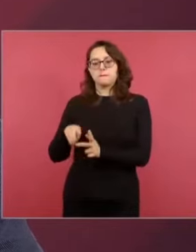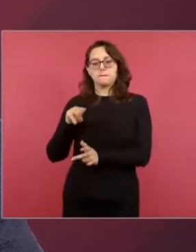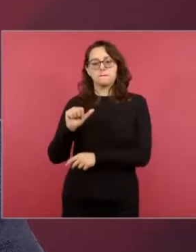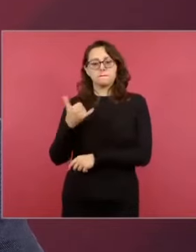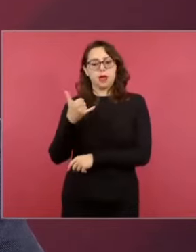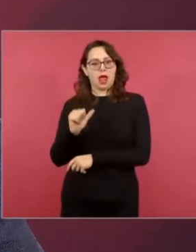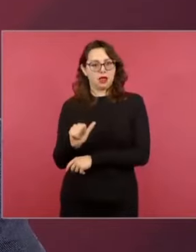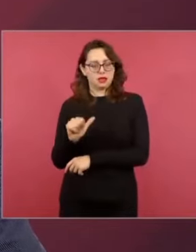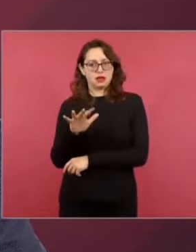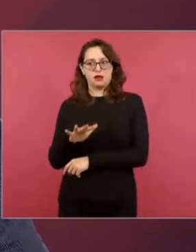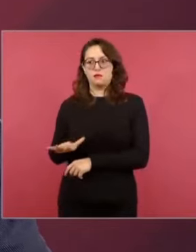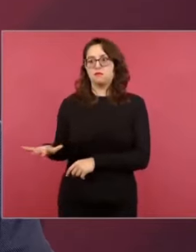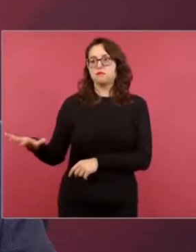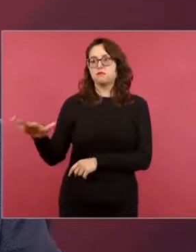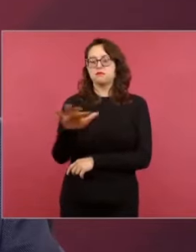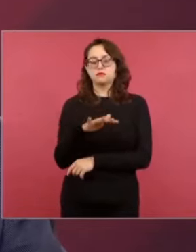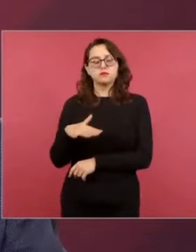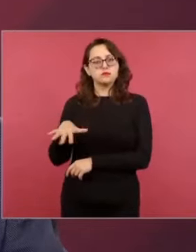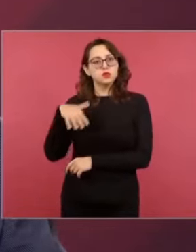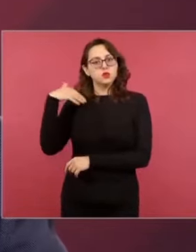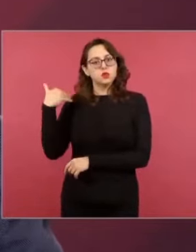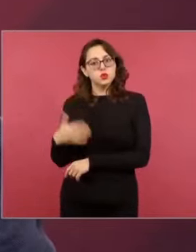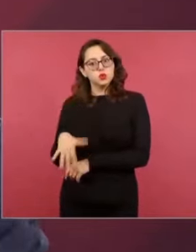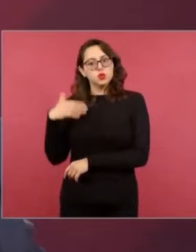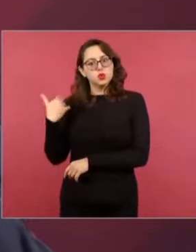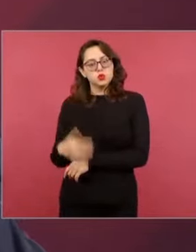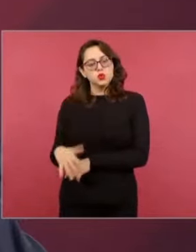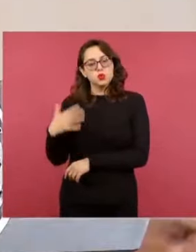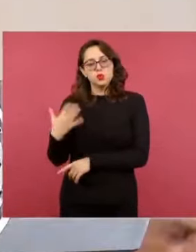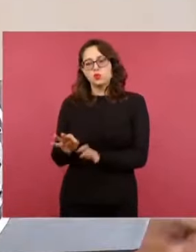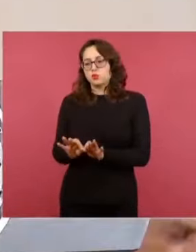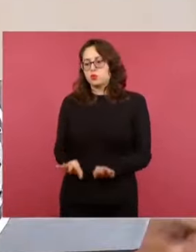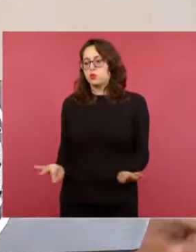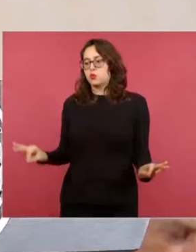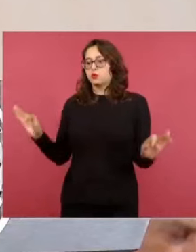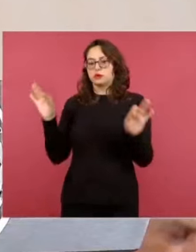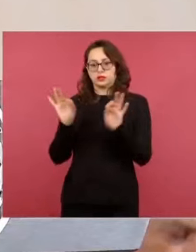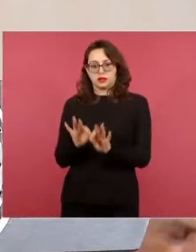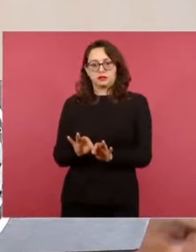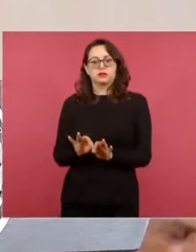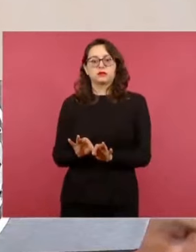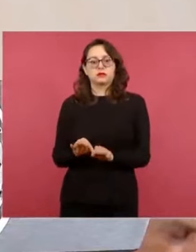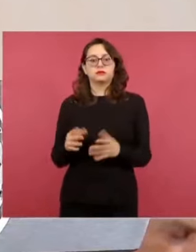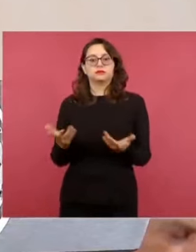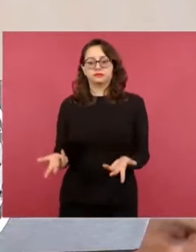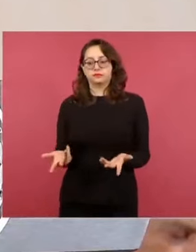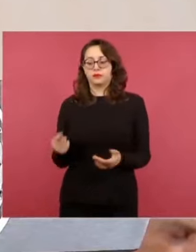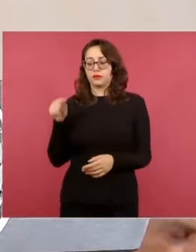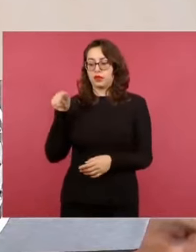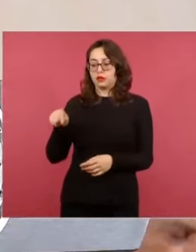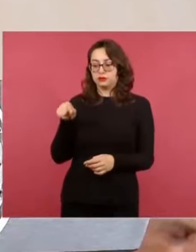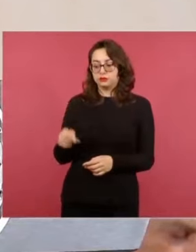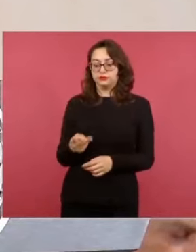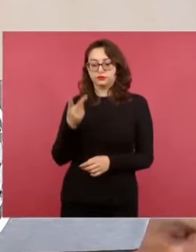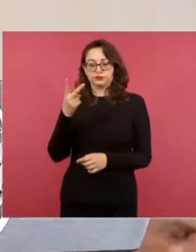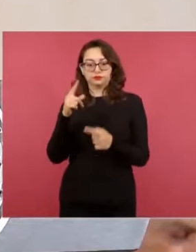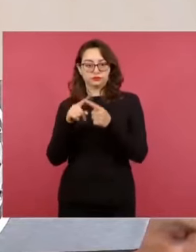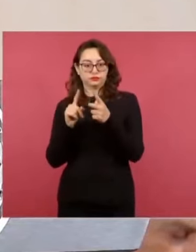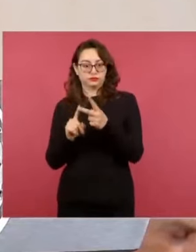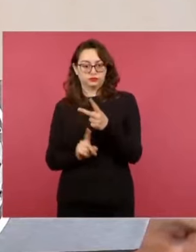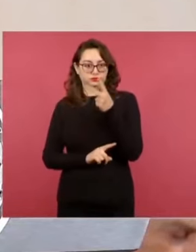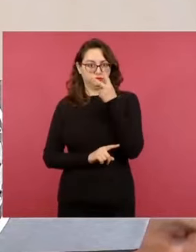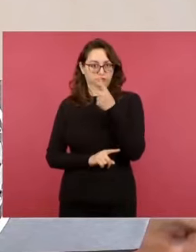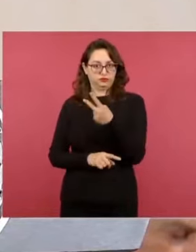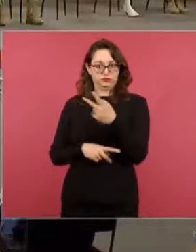maya mesoamericana. Y que, como ustedes saben, se constituye fundamentalmente de dos componentes básicos, el